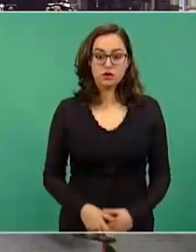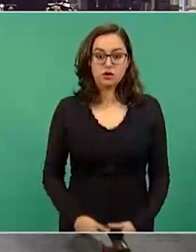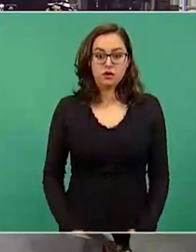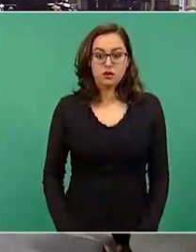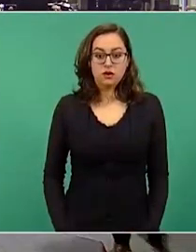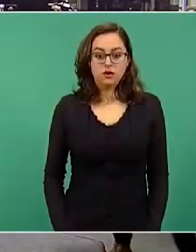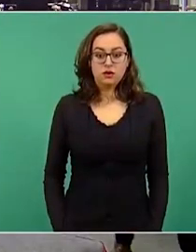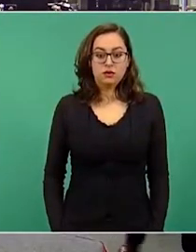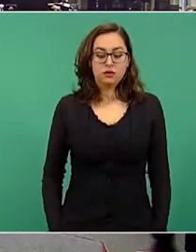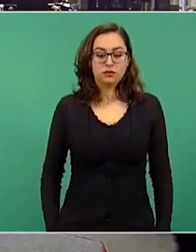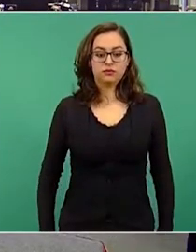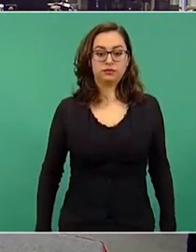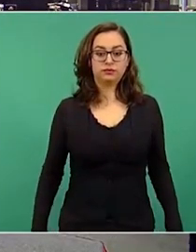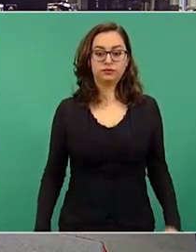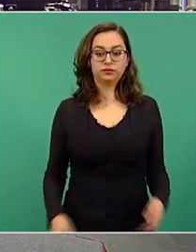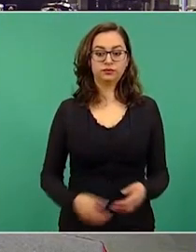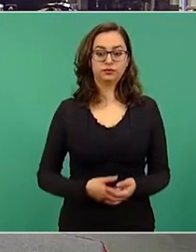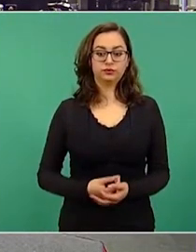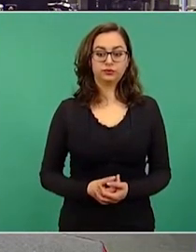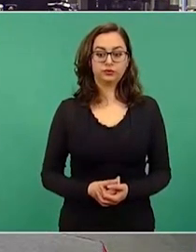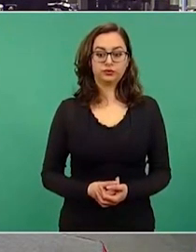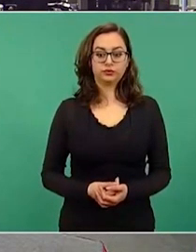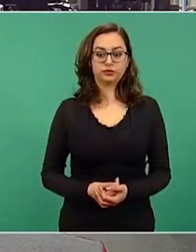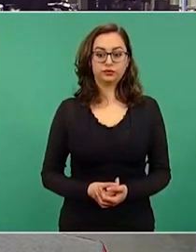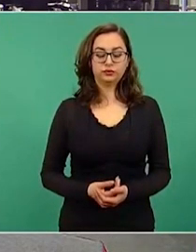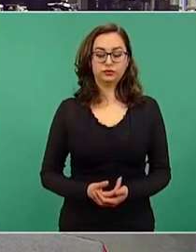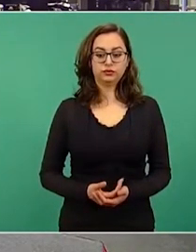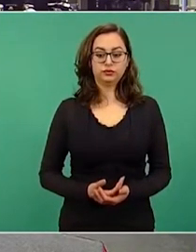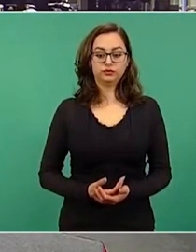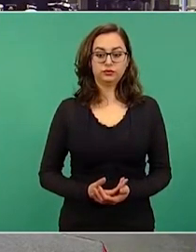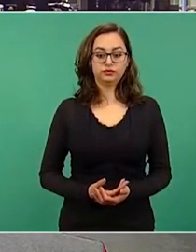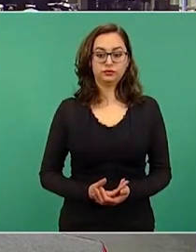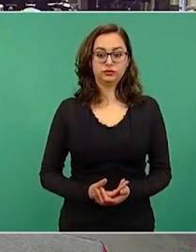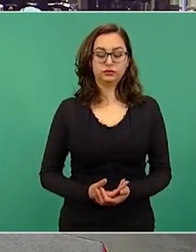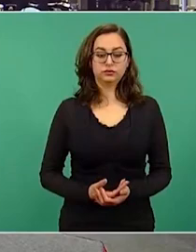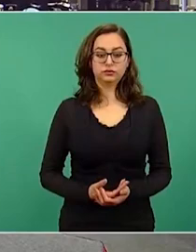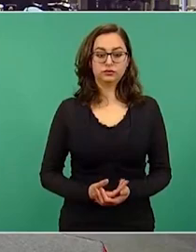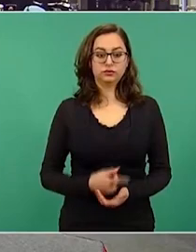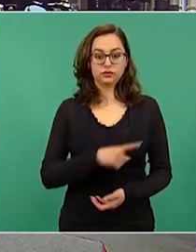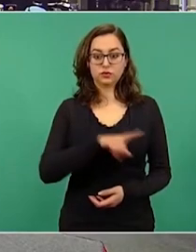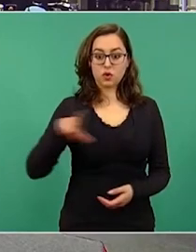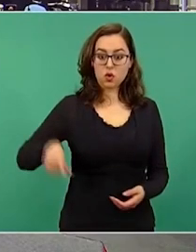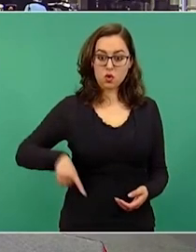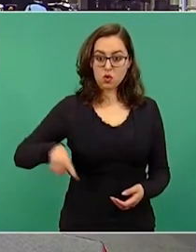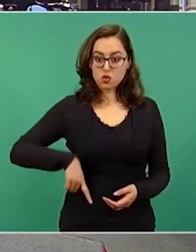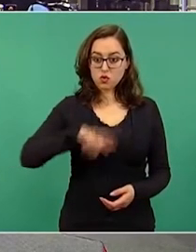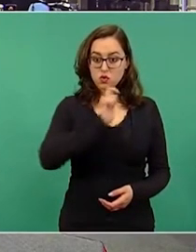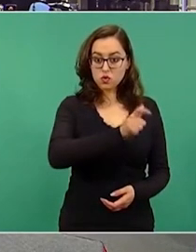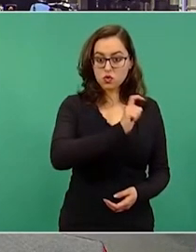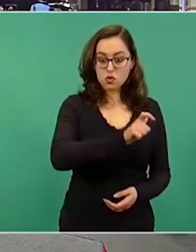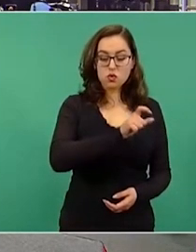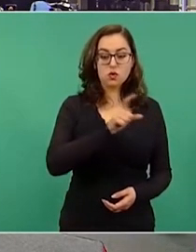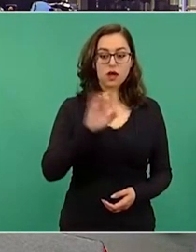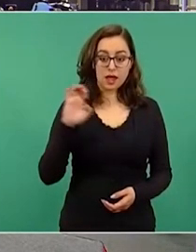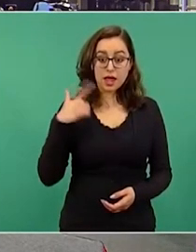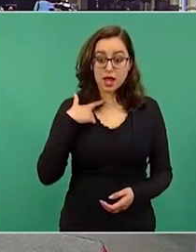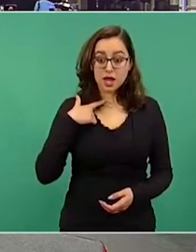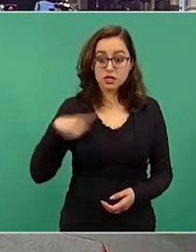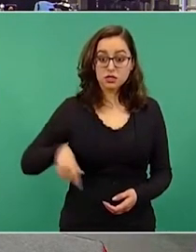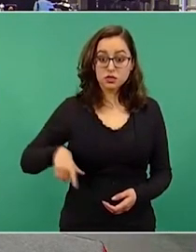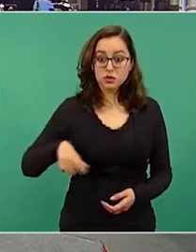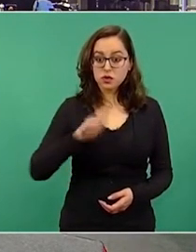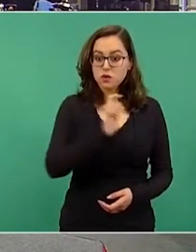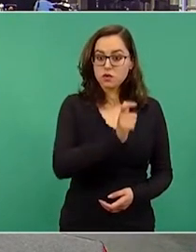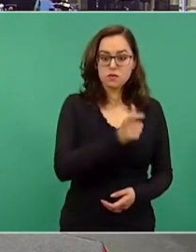Pero esto es lo del gobierno, no, pero yo hablo de